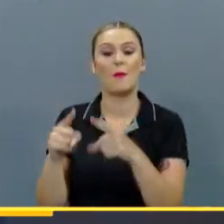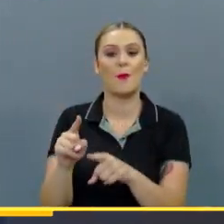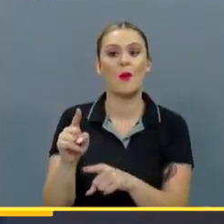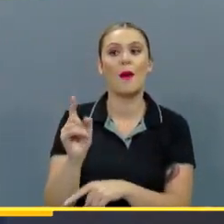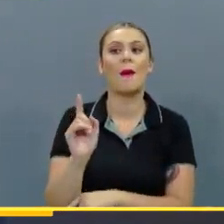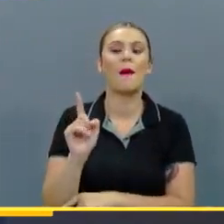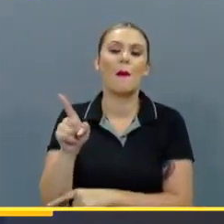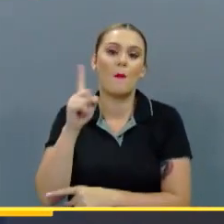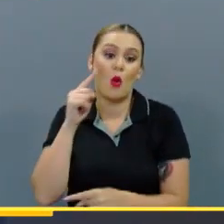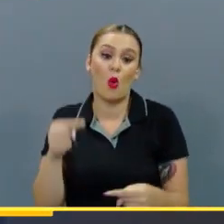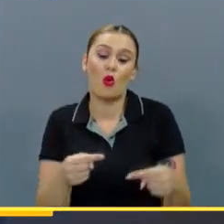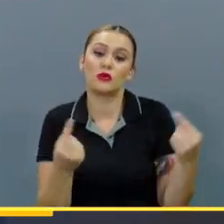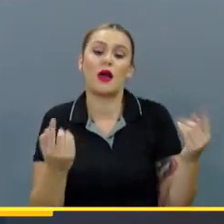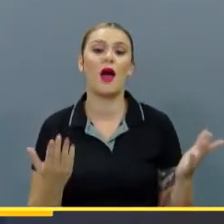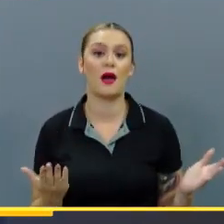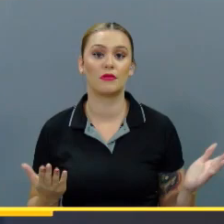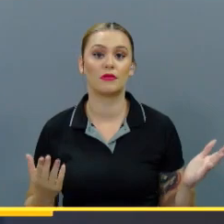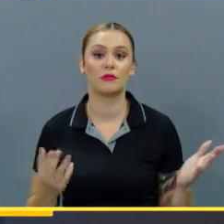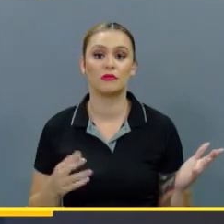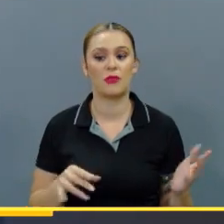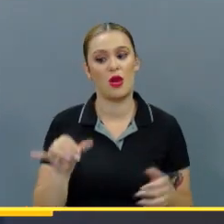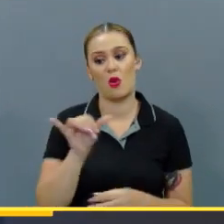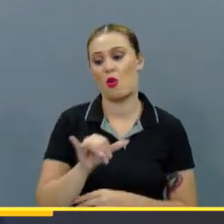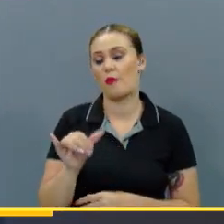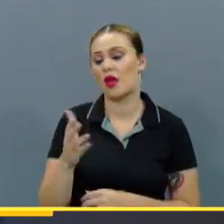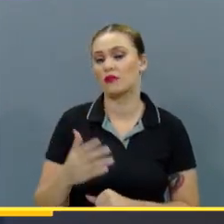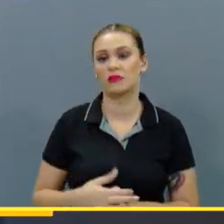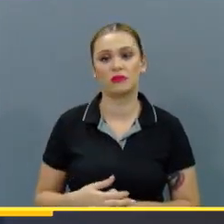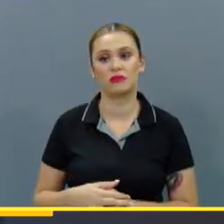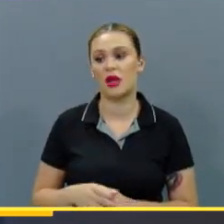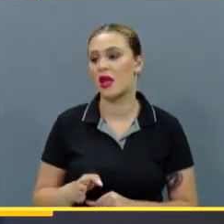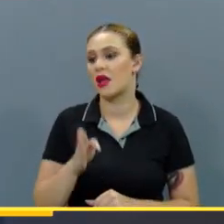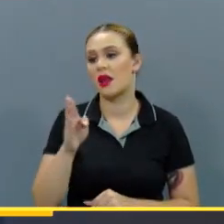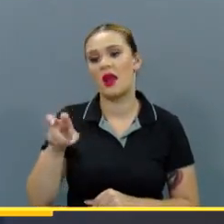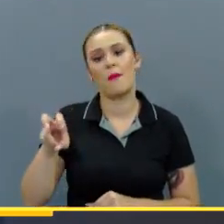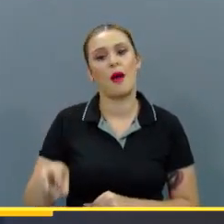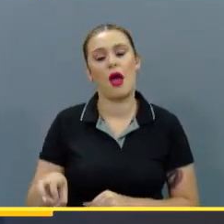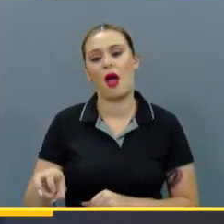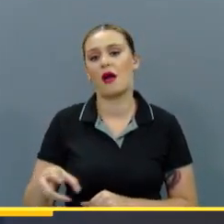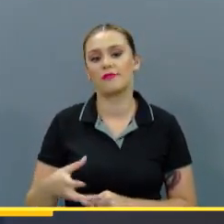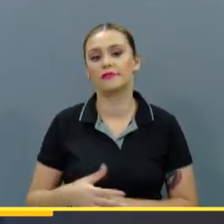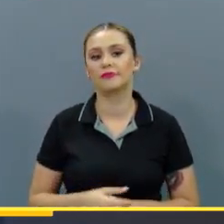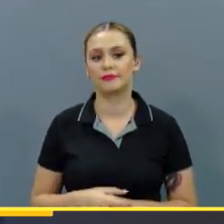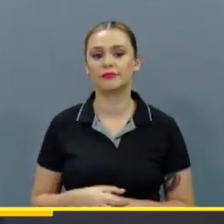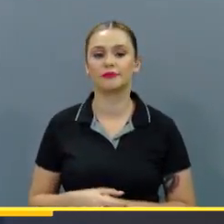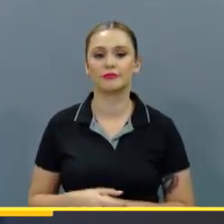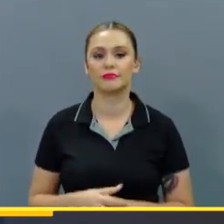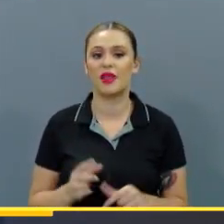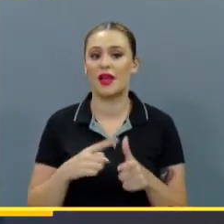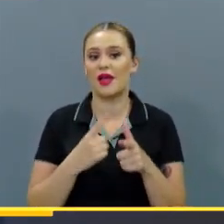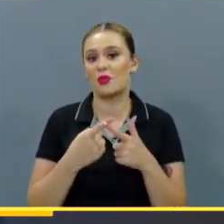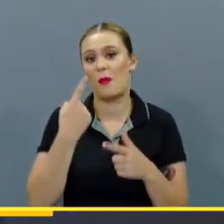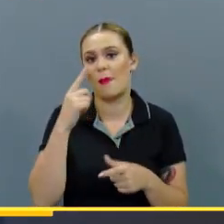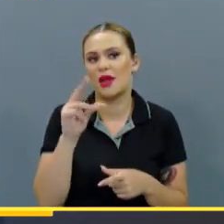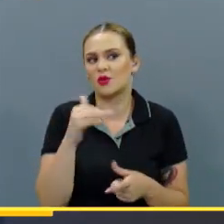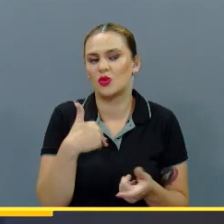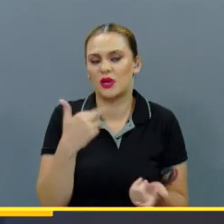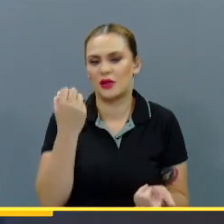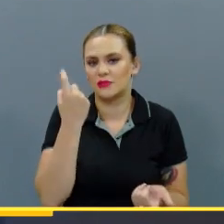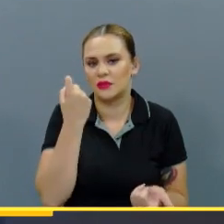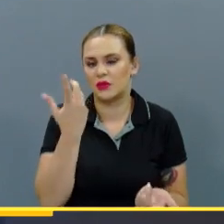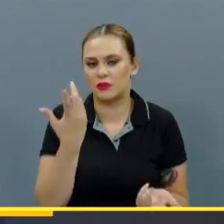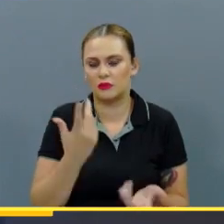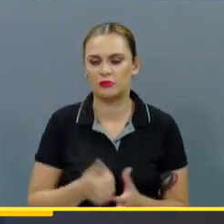Porque de lo contrario, iría a lo mismo. Iría a la banca. Lo cual parece no tener mucho sentido.